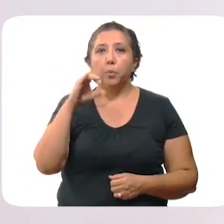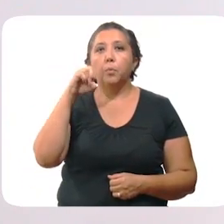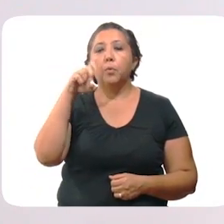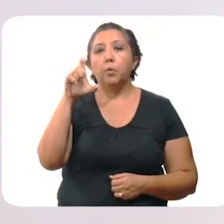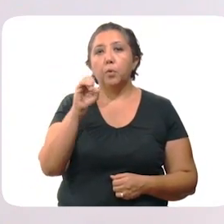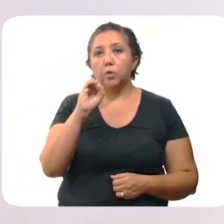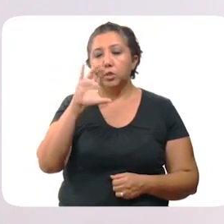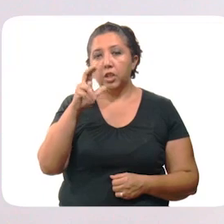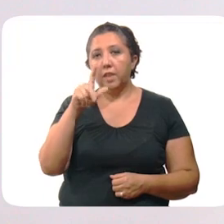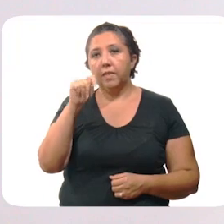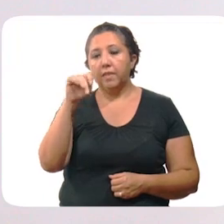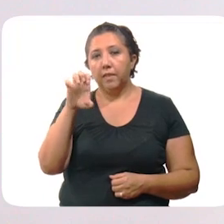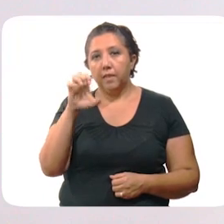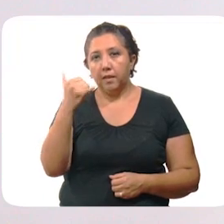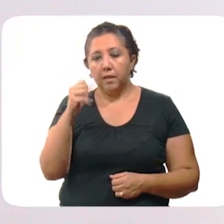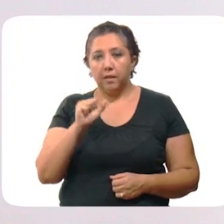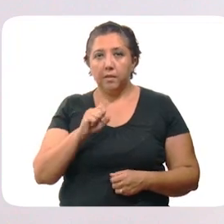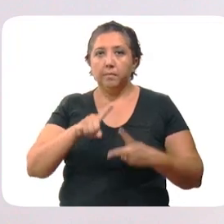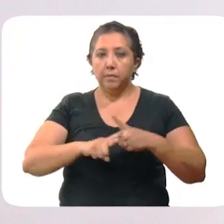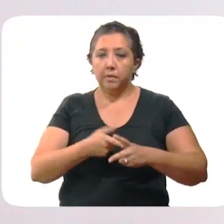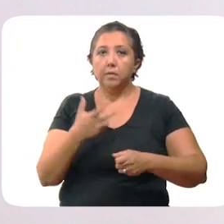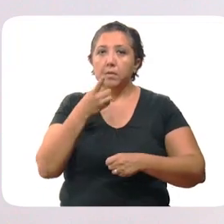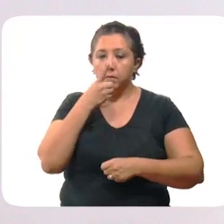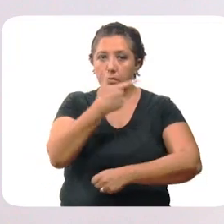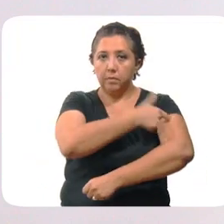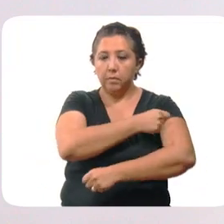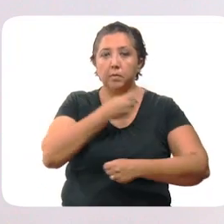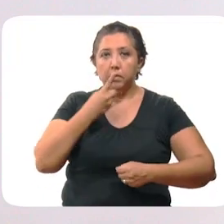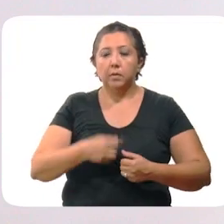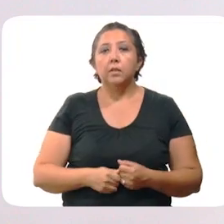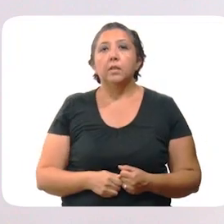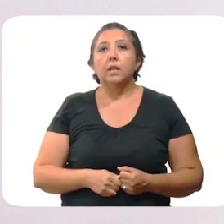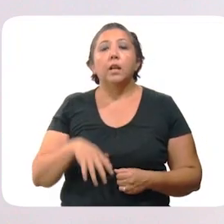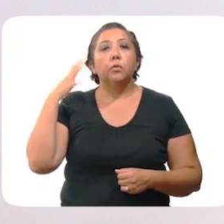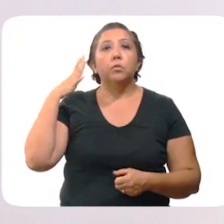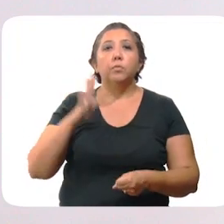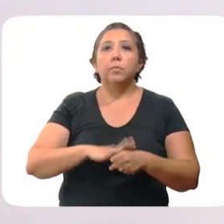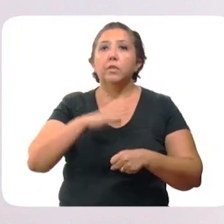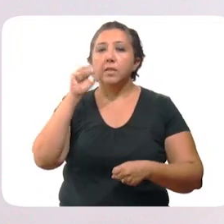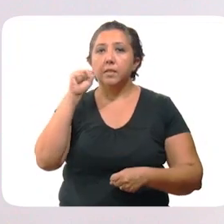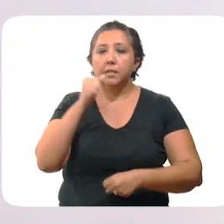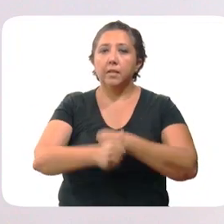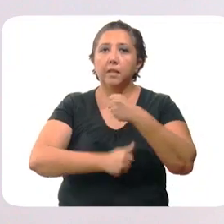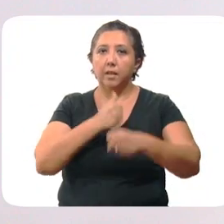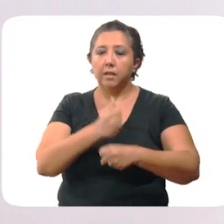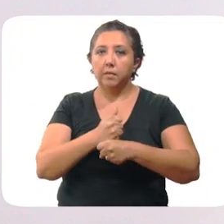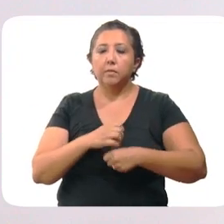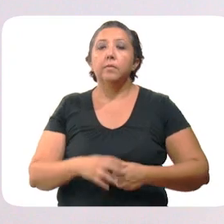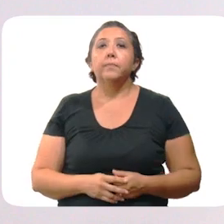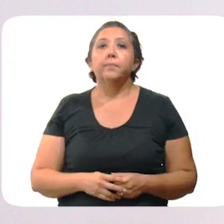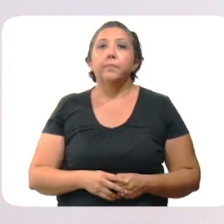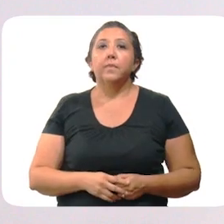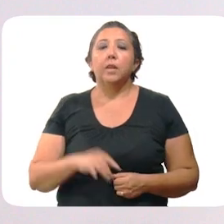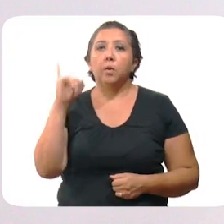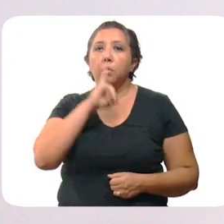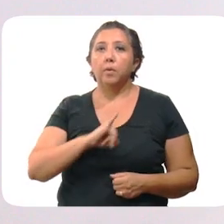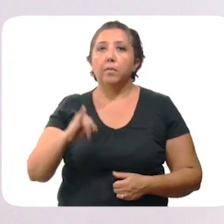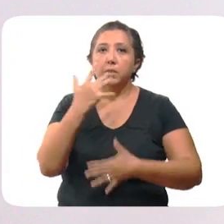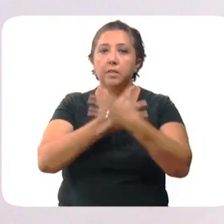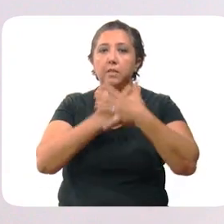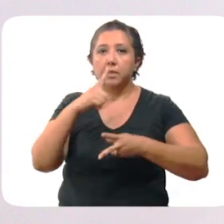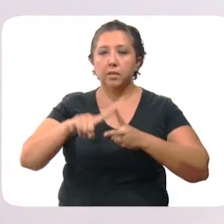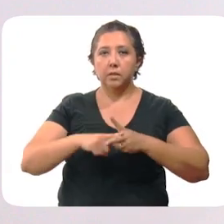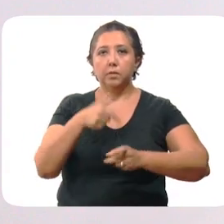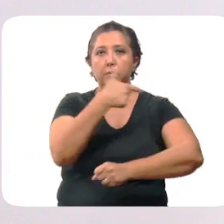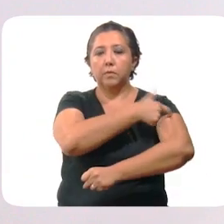Shokchel, Tella y Kusamá, se comenzó a aplicar la vacuna contra el coronavirus a adultos mayores de 60 años. El jueves 15 se